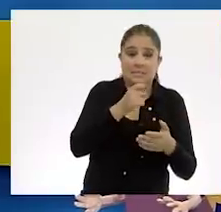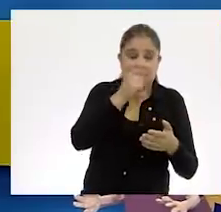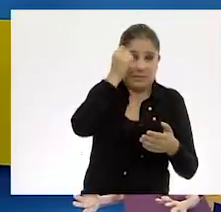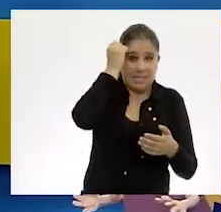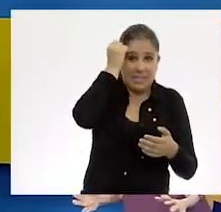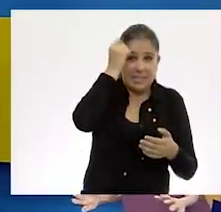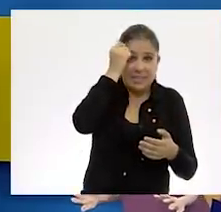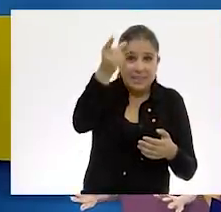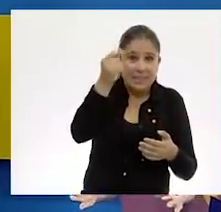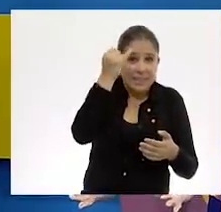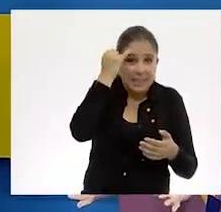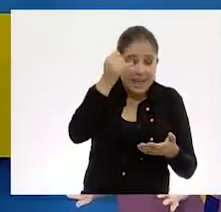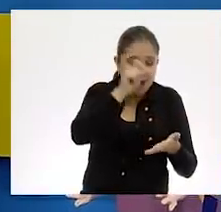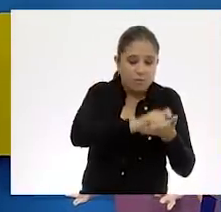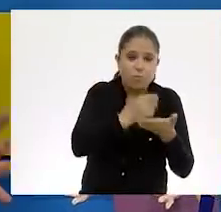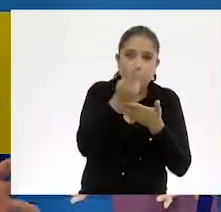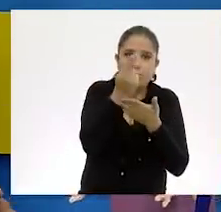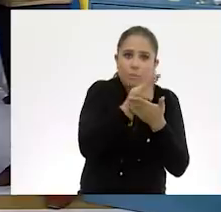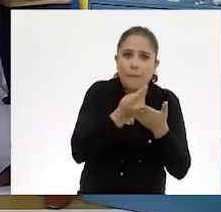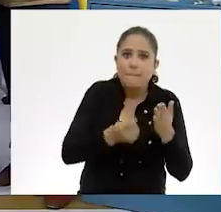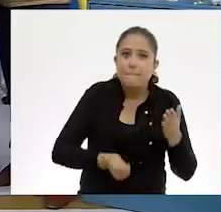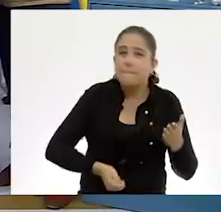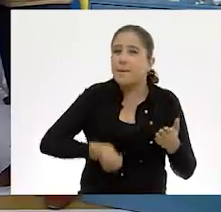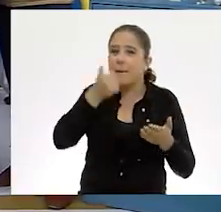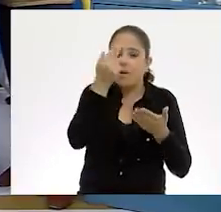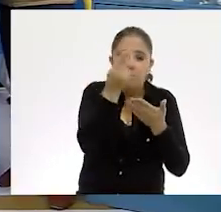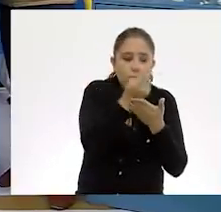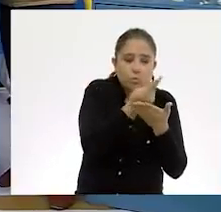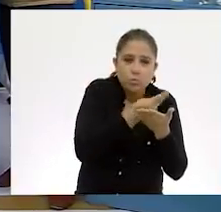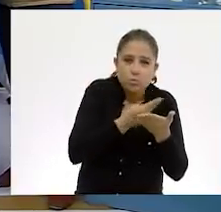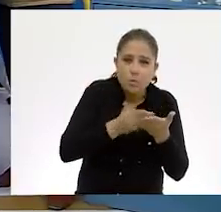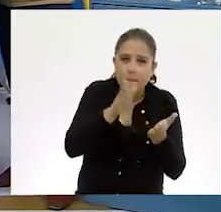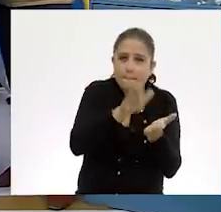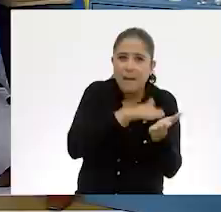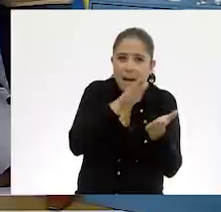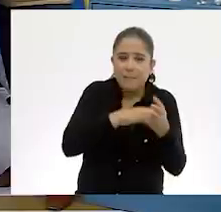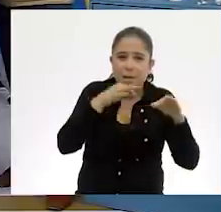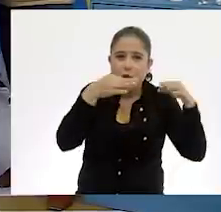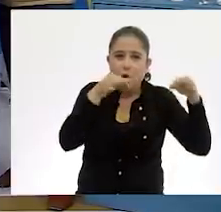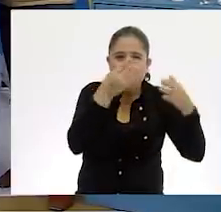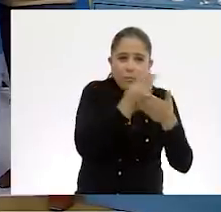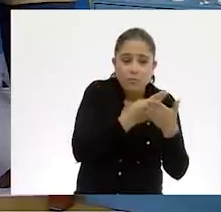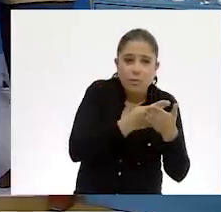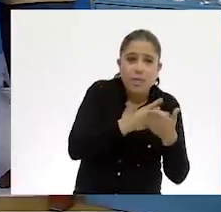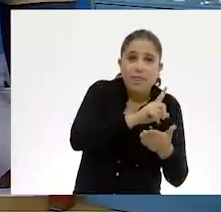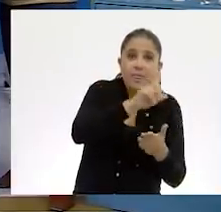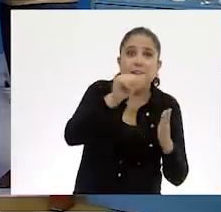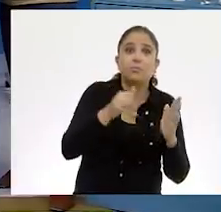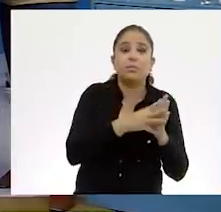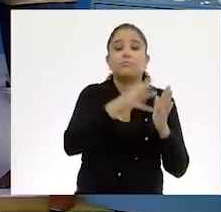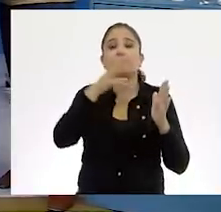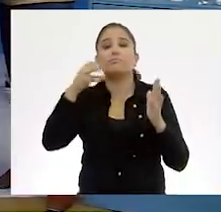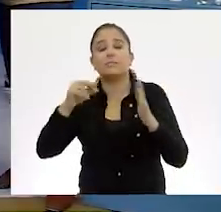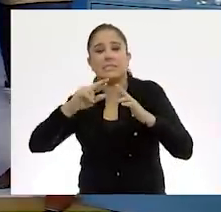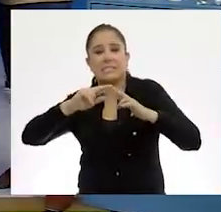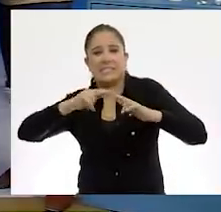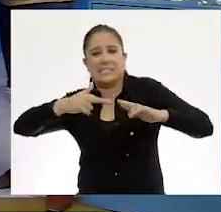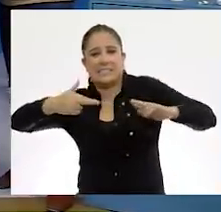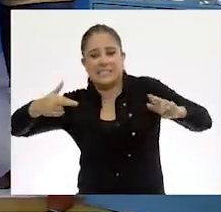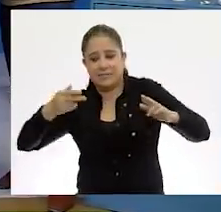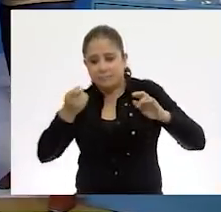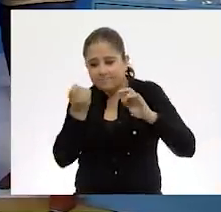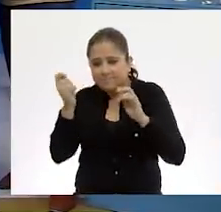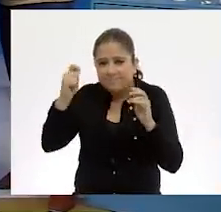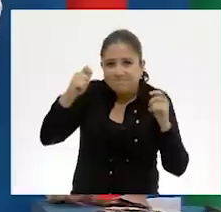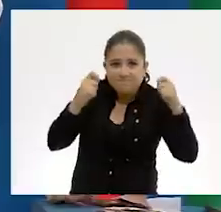la idea, lo empieza a plasmar en papel. ¿Y cómo va? ¿Con alambres? Empieza con alambre, le empieza a dar esta